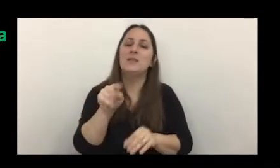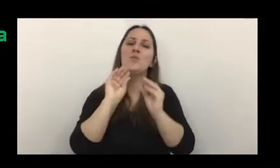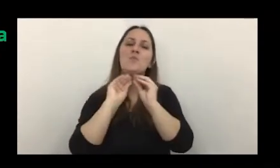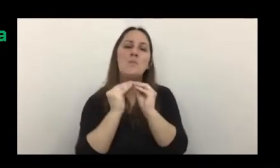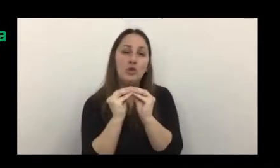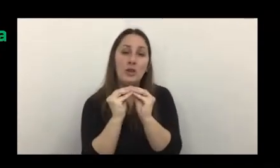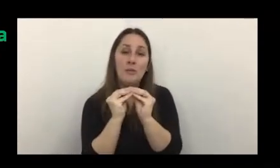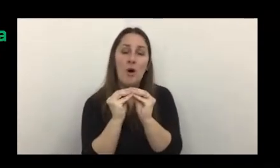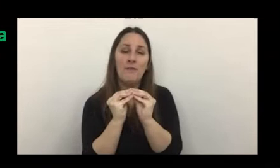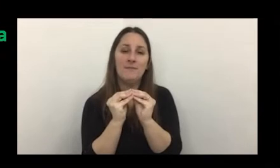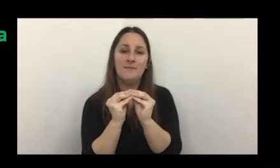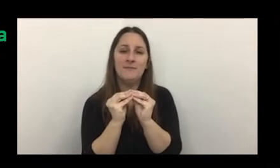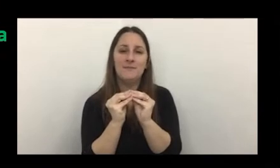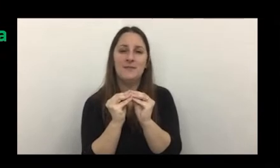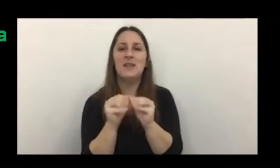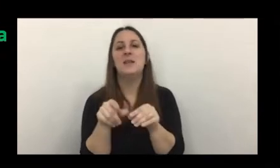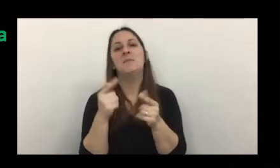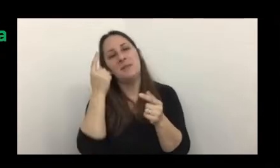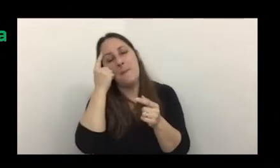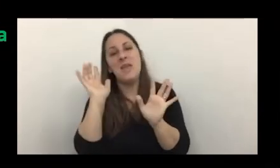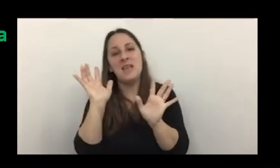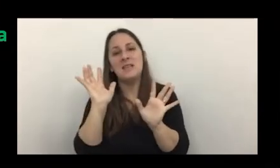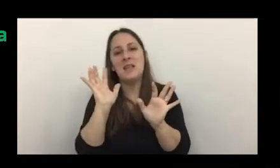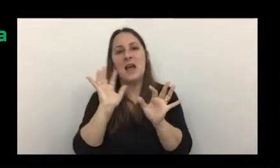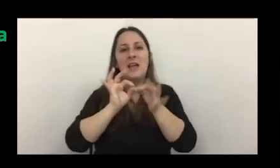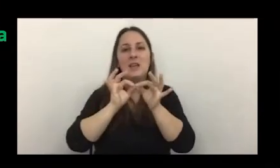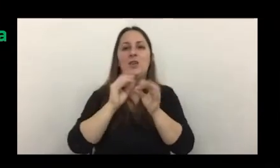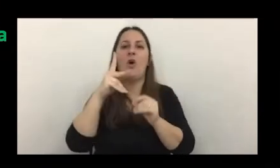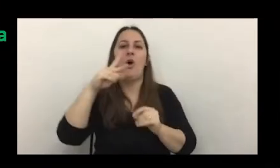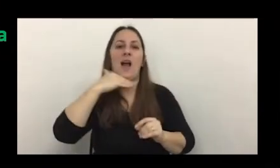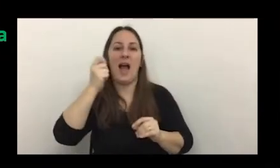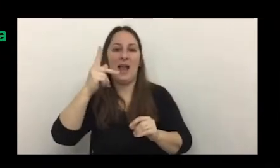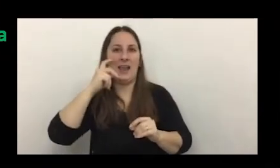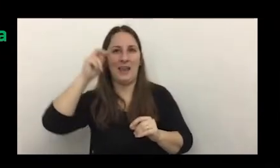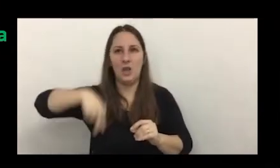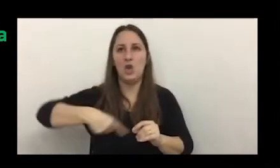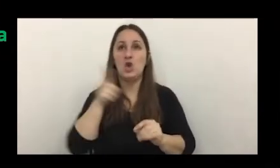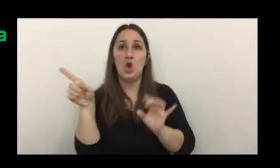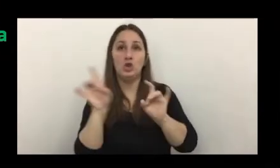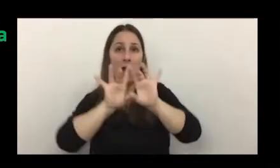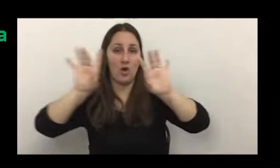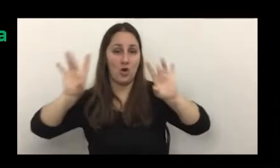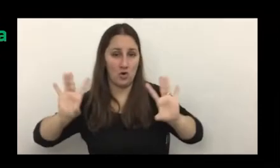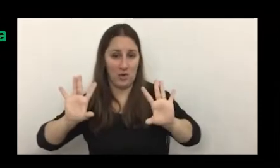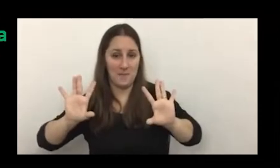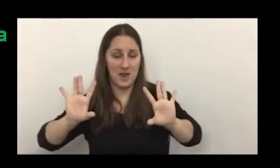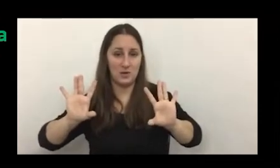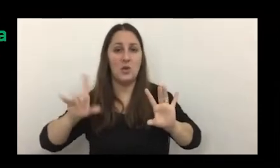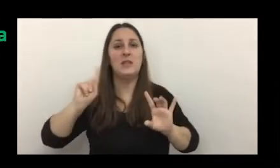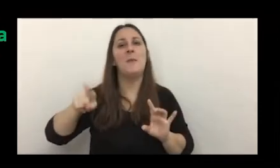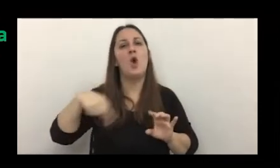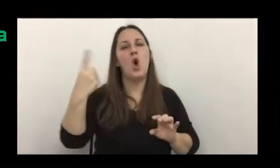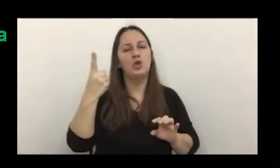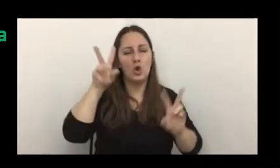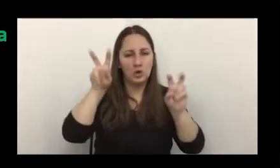por las cuales se supone que se da el criptoyacking antiecológico y hay otro cuestionamiento muy importante